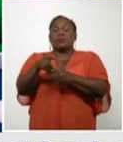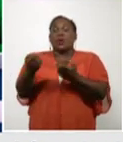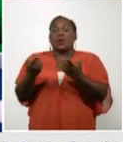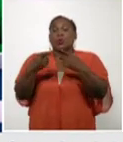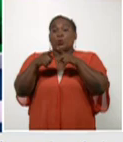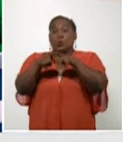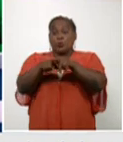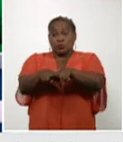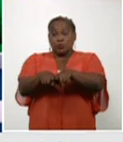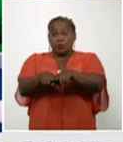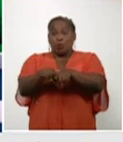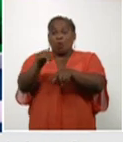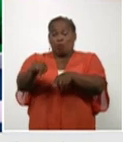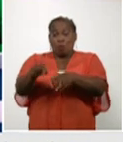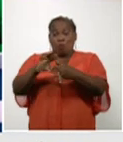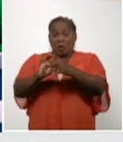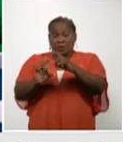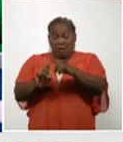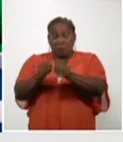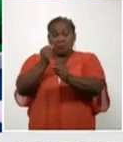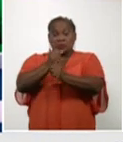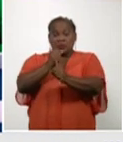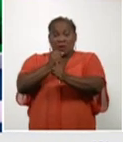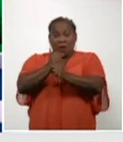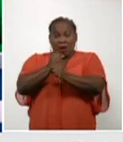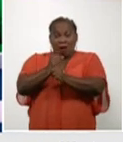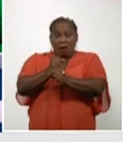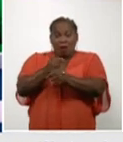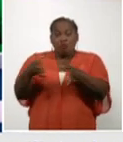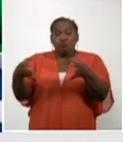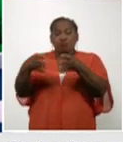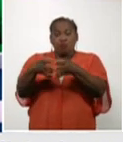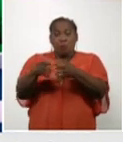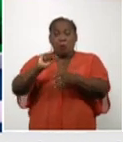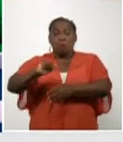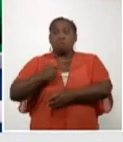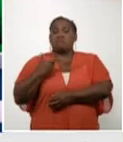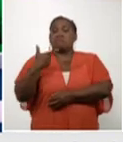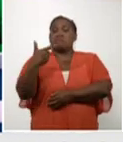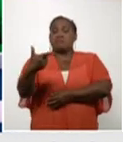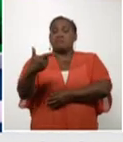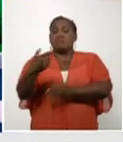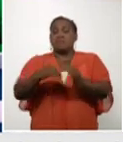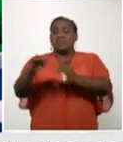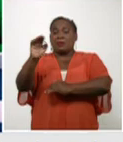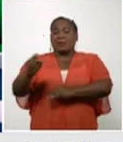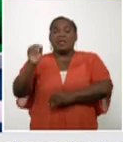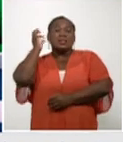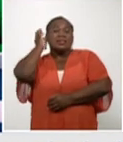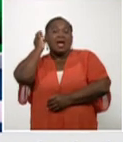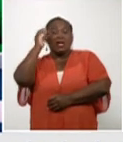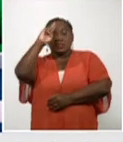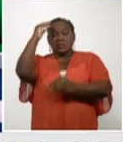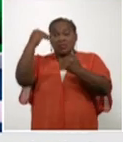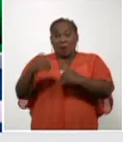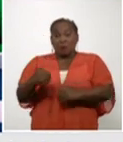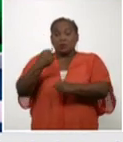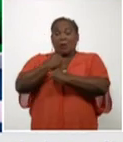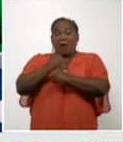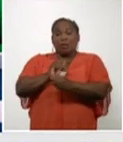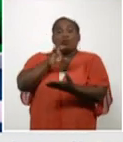están trabajando equipos de trabajo. Hay una viceministra de salud que lleva varias semanas trabajando allí de